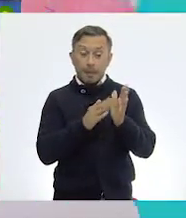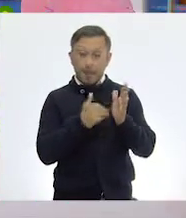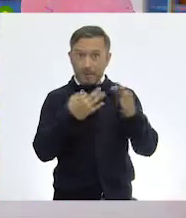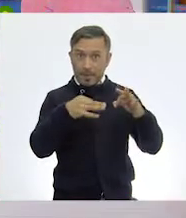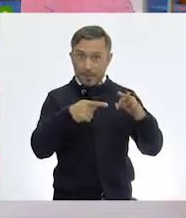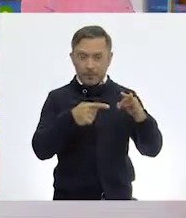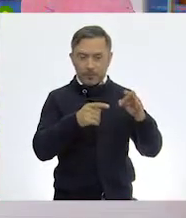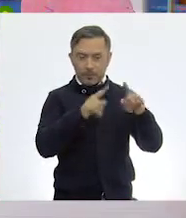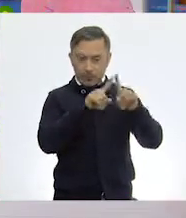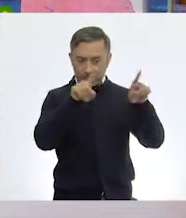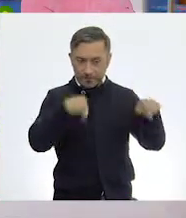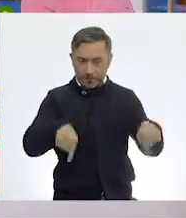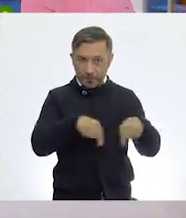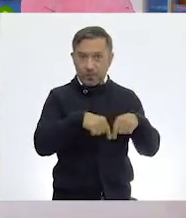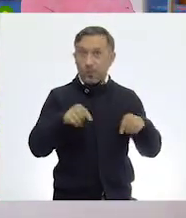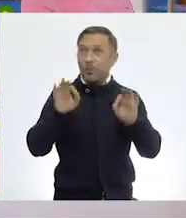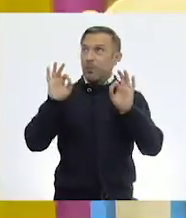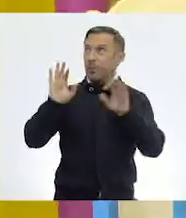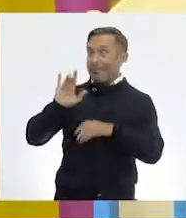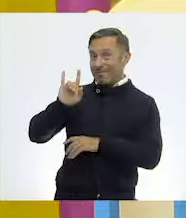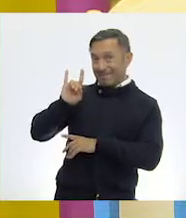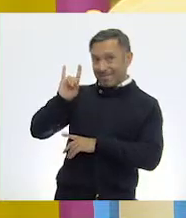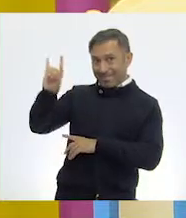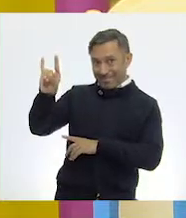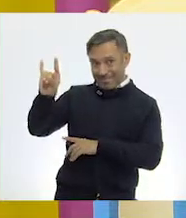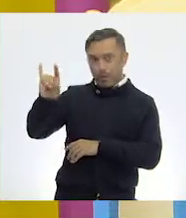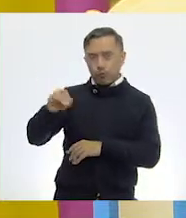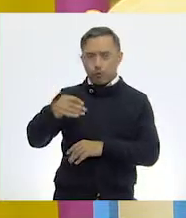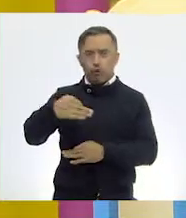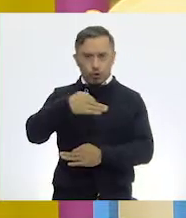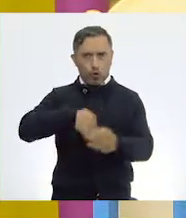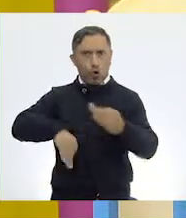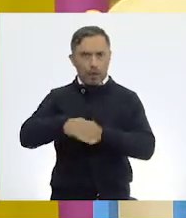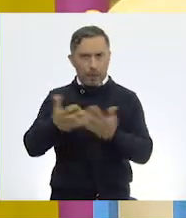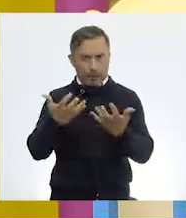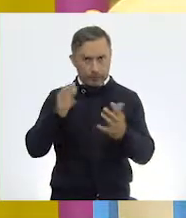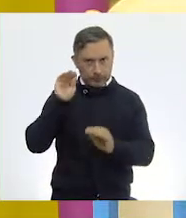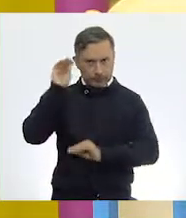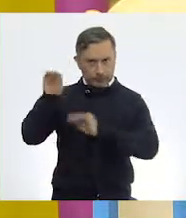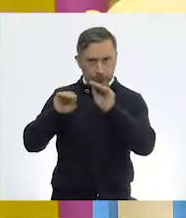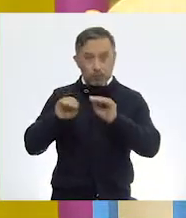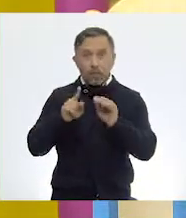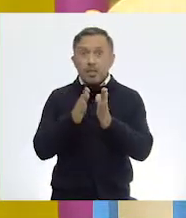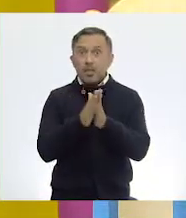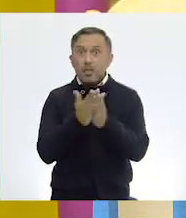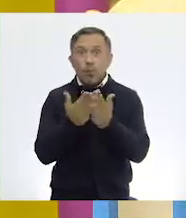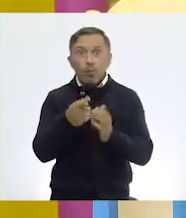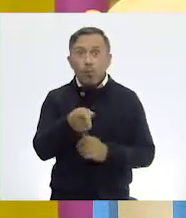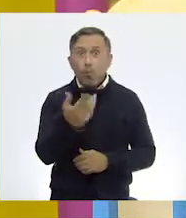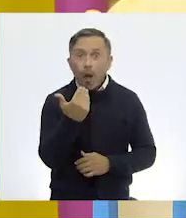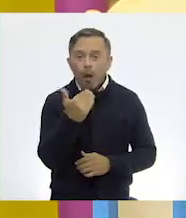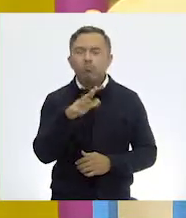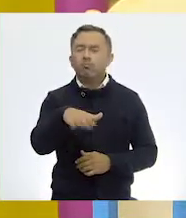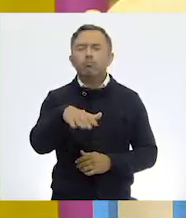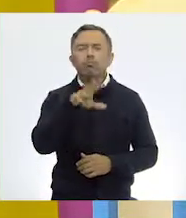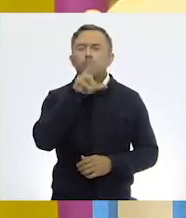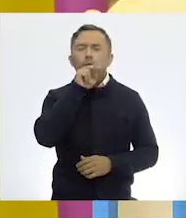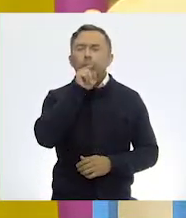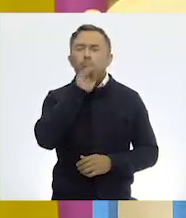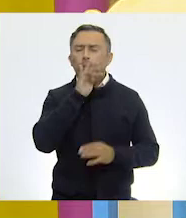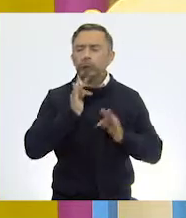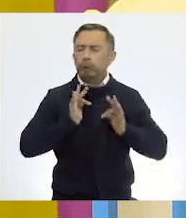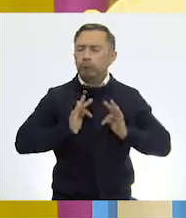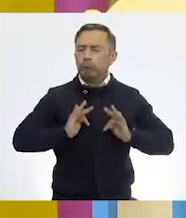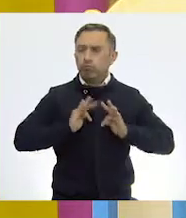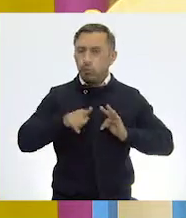y la vamos a realizar entre todos. Si no tienes tu libro a la mano, no te preocupes. Solo presta mucha atención para que cuando lo tengas